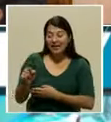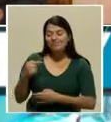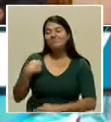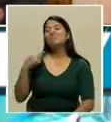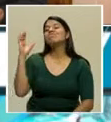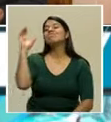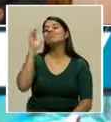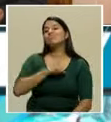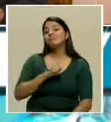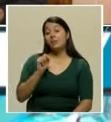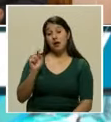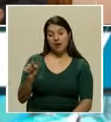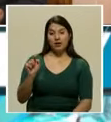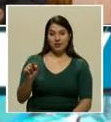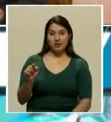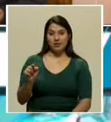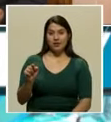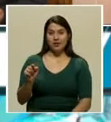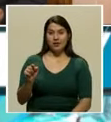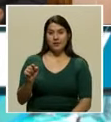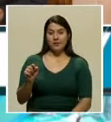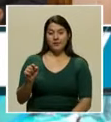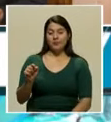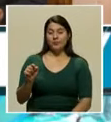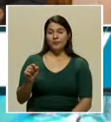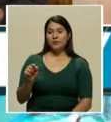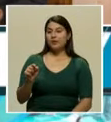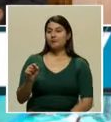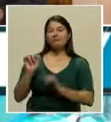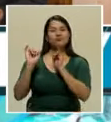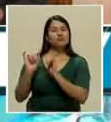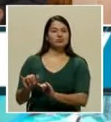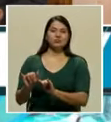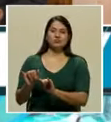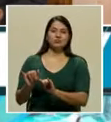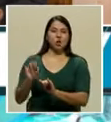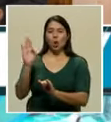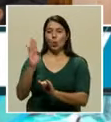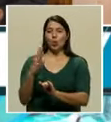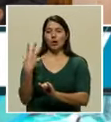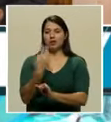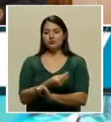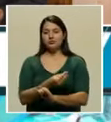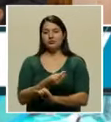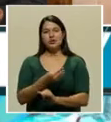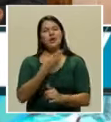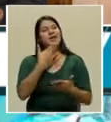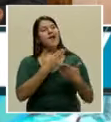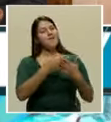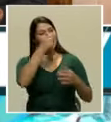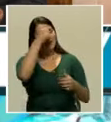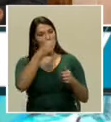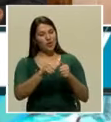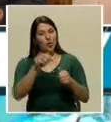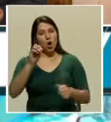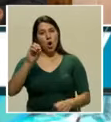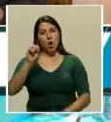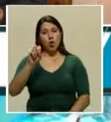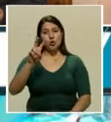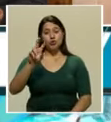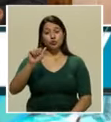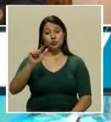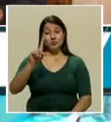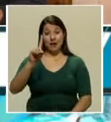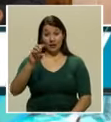de ahí no iba a salirme nunca. Qué buen recuerdo, Osvaldo. Don